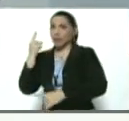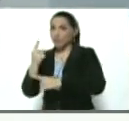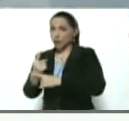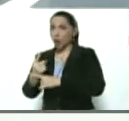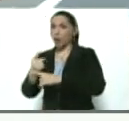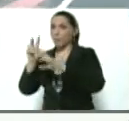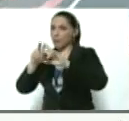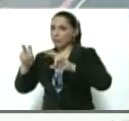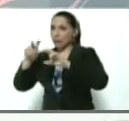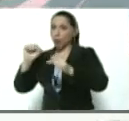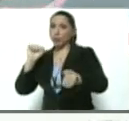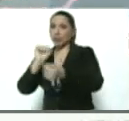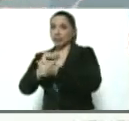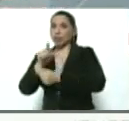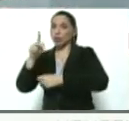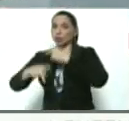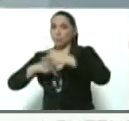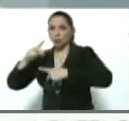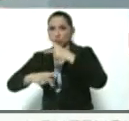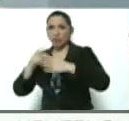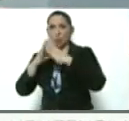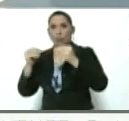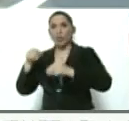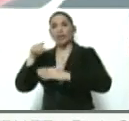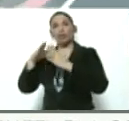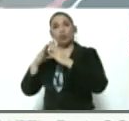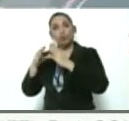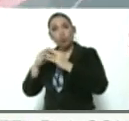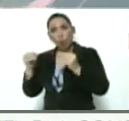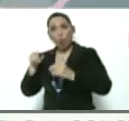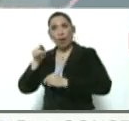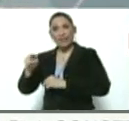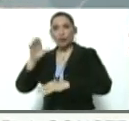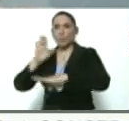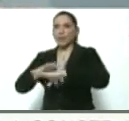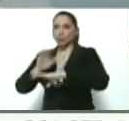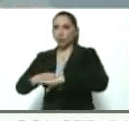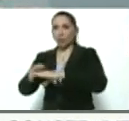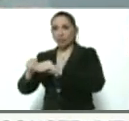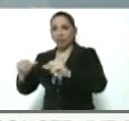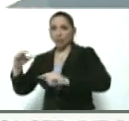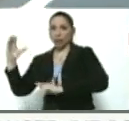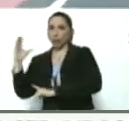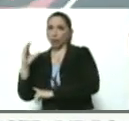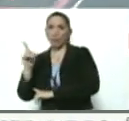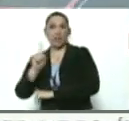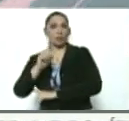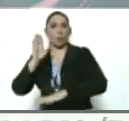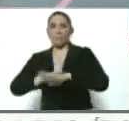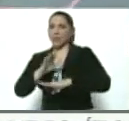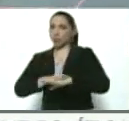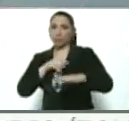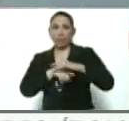detenido ese proceso, porque todo eso ocurrió en territorio colombiano, eso no ocurrió en territorio venezolano.